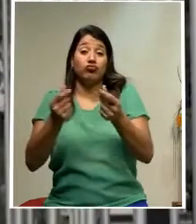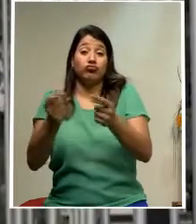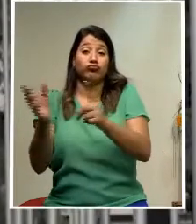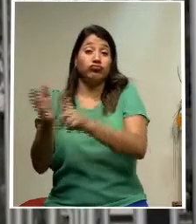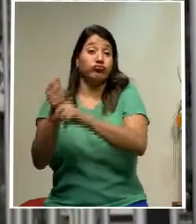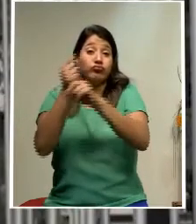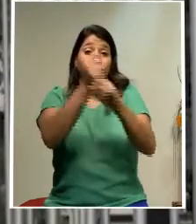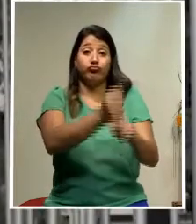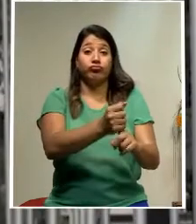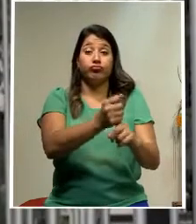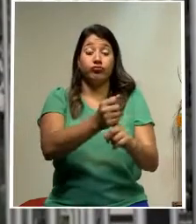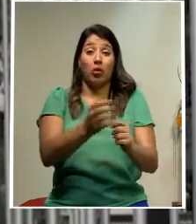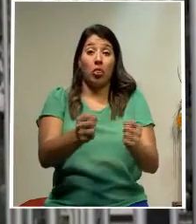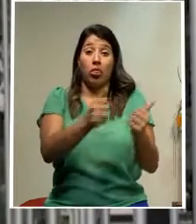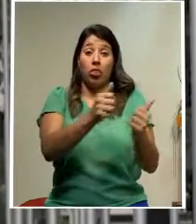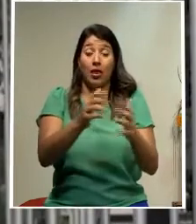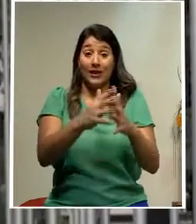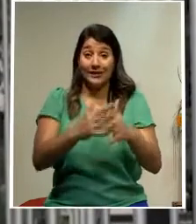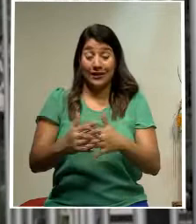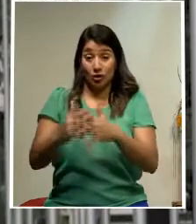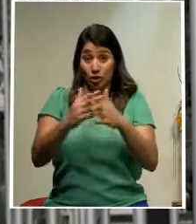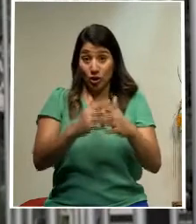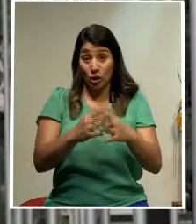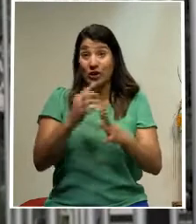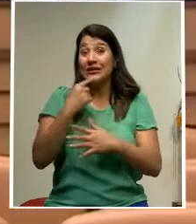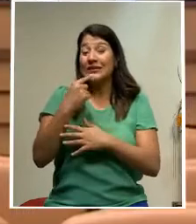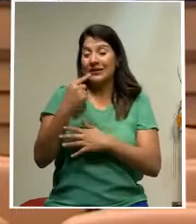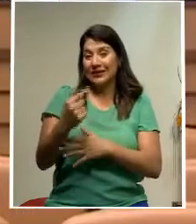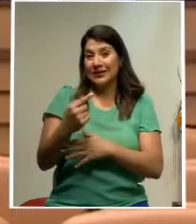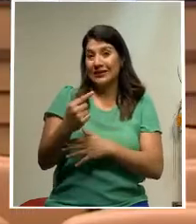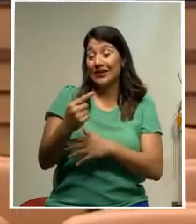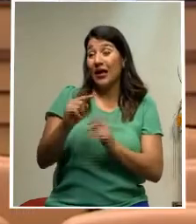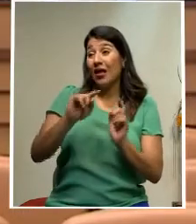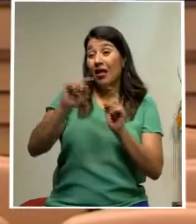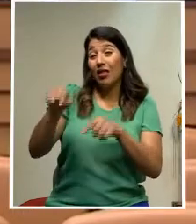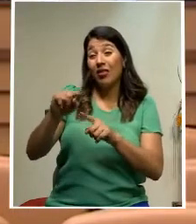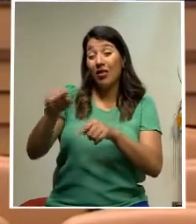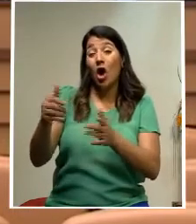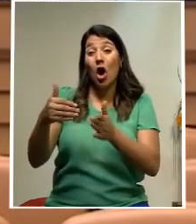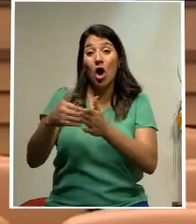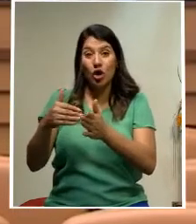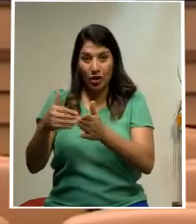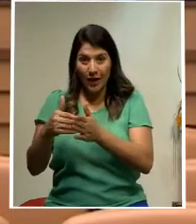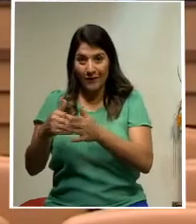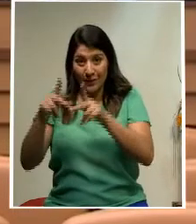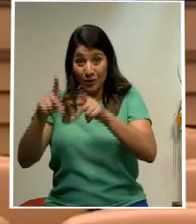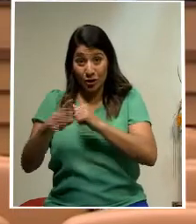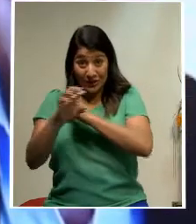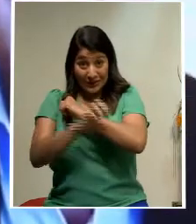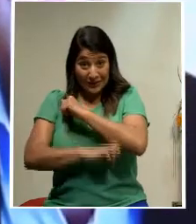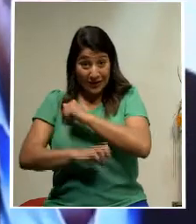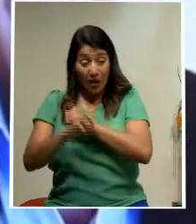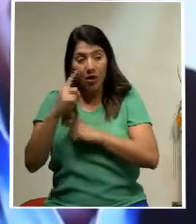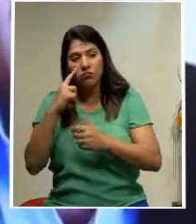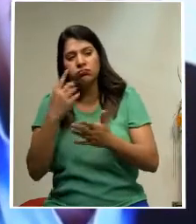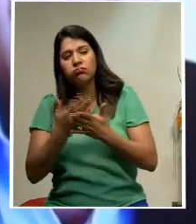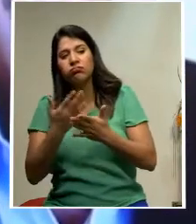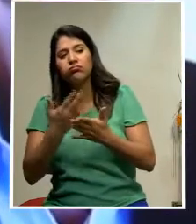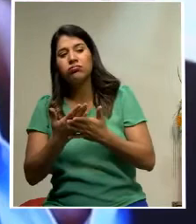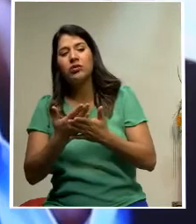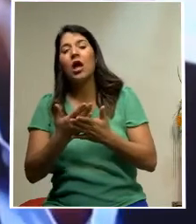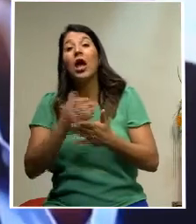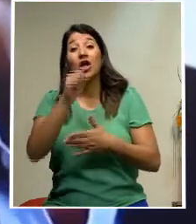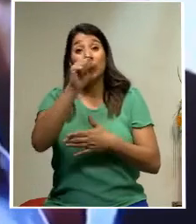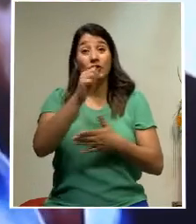agencia de la ONU denunció además que el retorno de migrantes pondrá a prueba la capacidad de respuesta humanitaria en el sur de México y el norte de Guatemala,